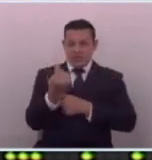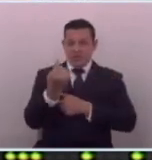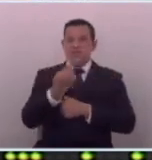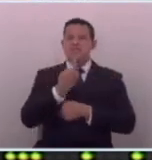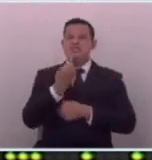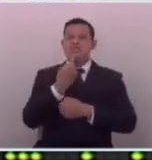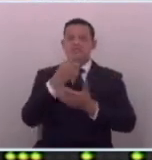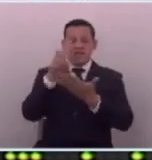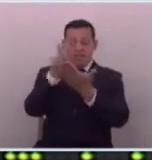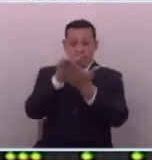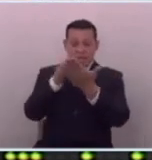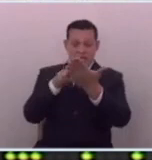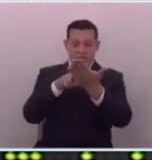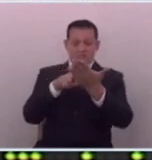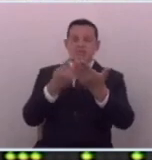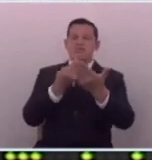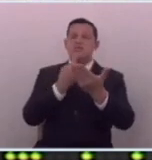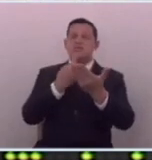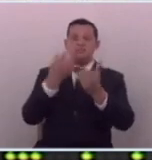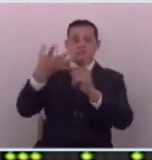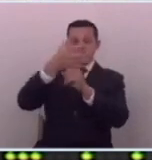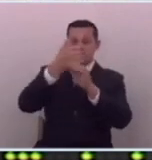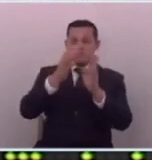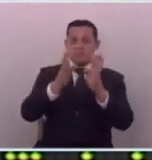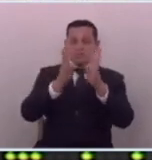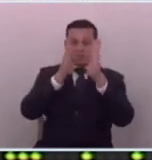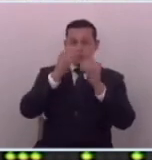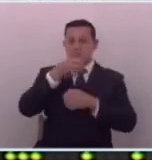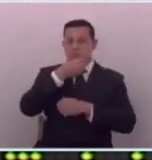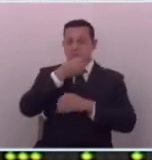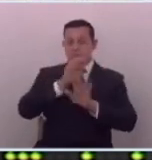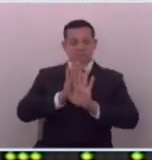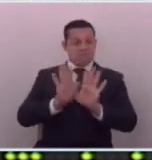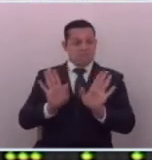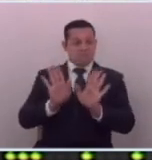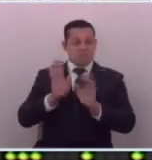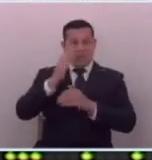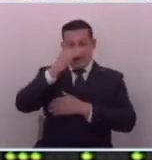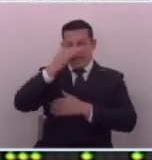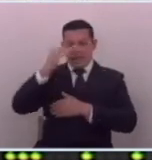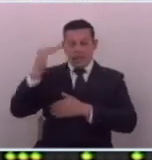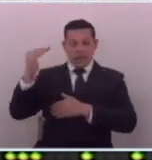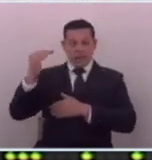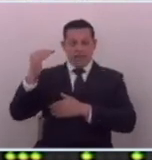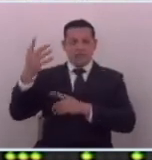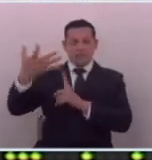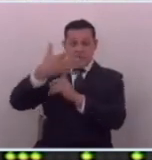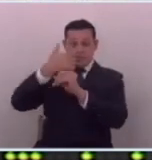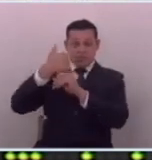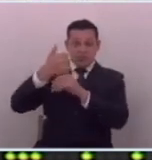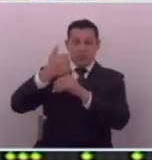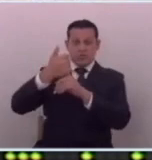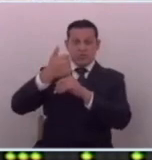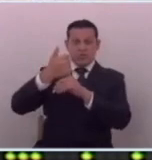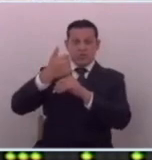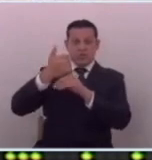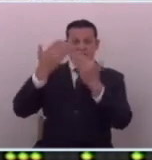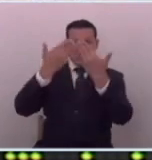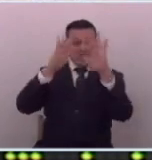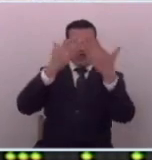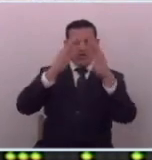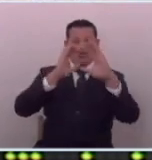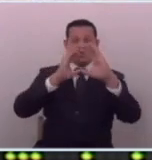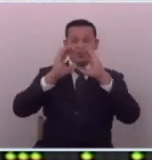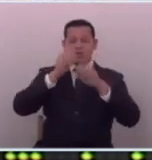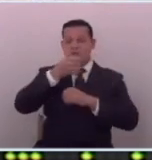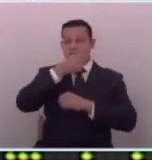cómo ellos se quieren informar mejor y ya eso es todo el país cuenta con una gran variedad de medios